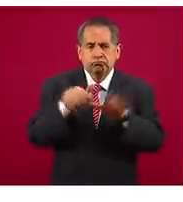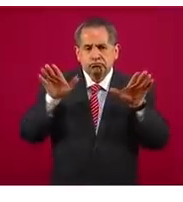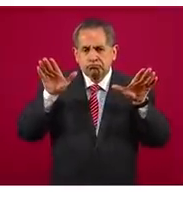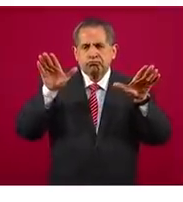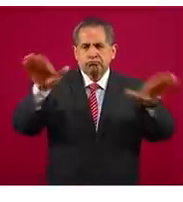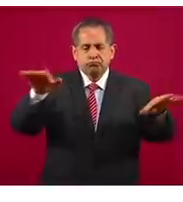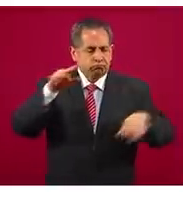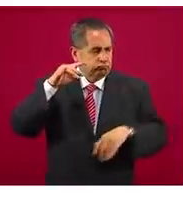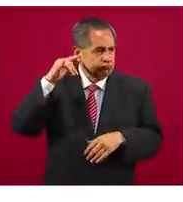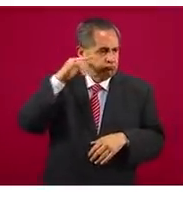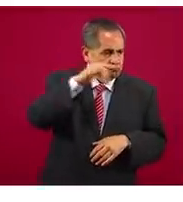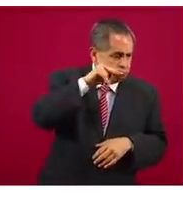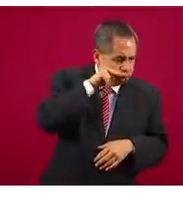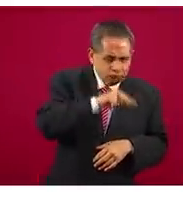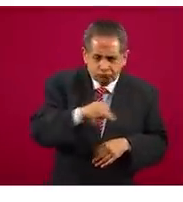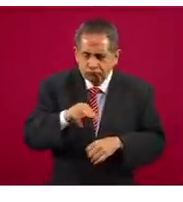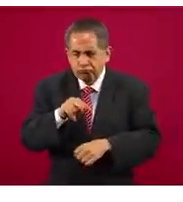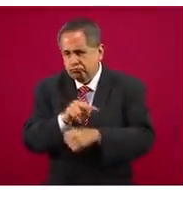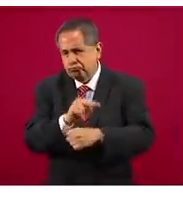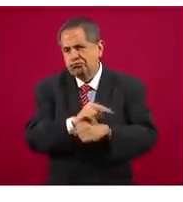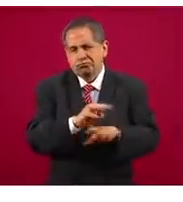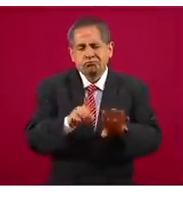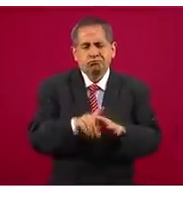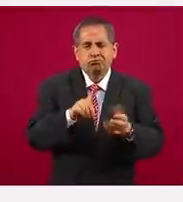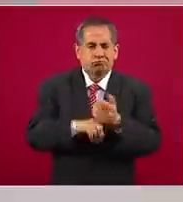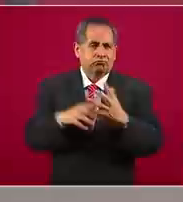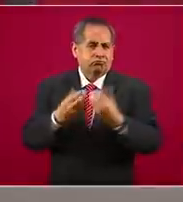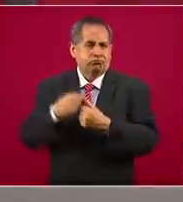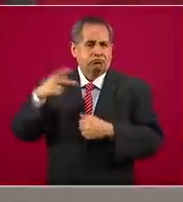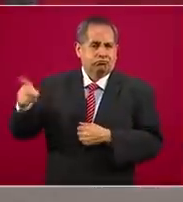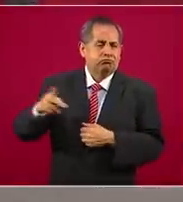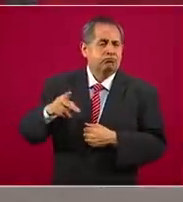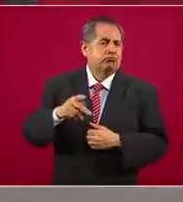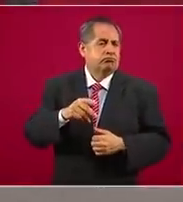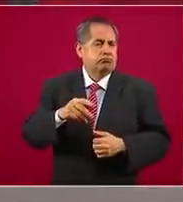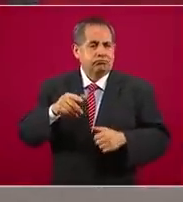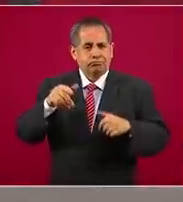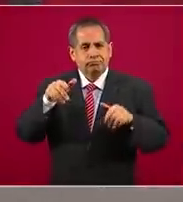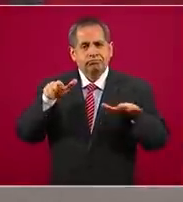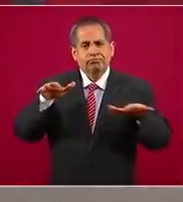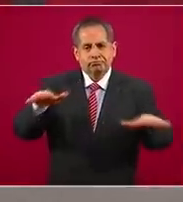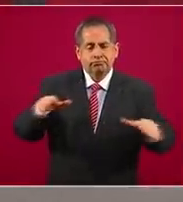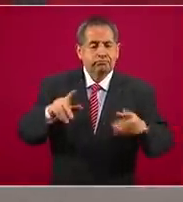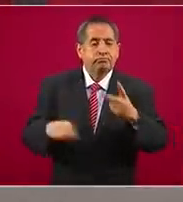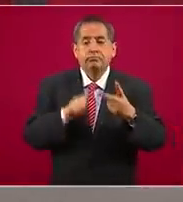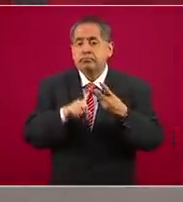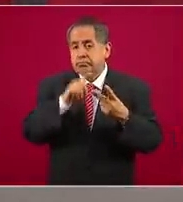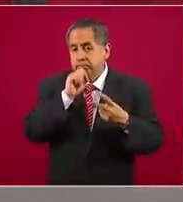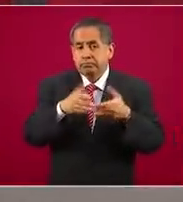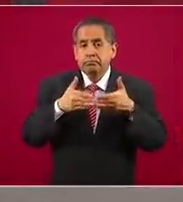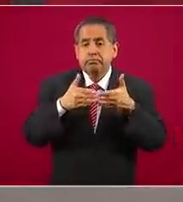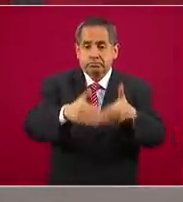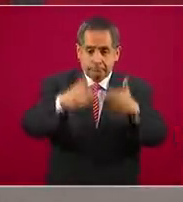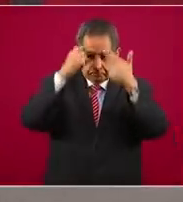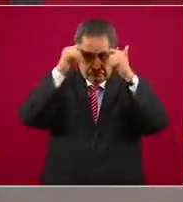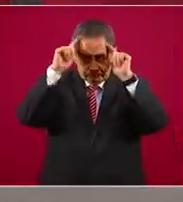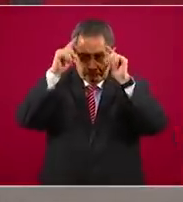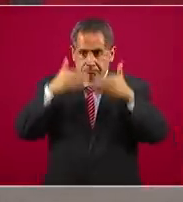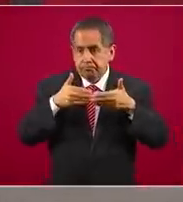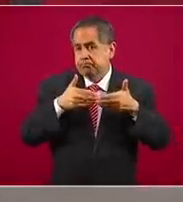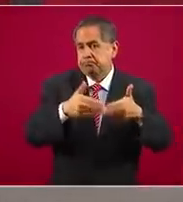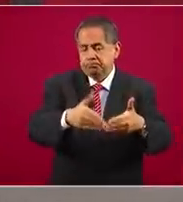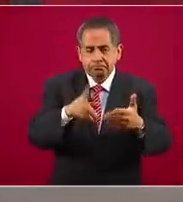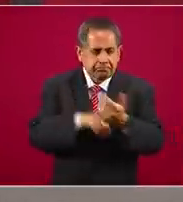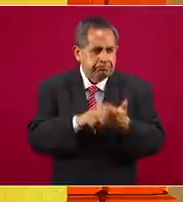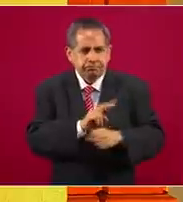Aérea Mexicana, 78 de los 215 entrebuques y embarcaciones de marina que apoyan las operaciones,